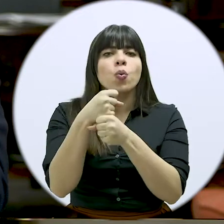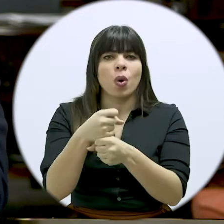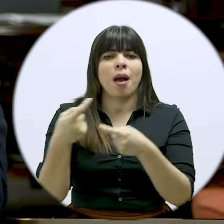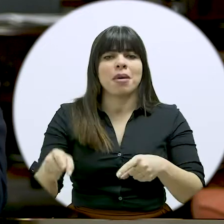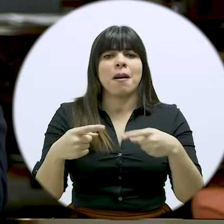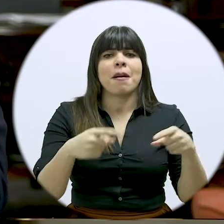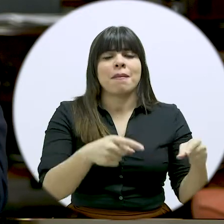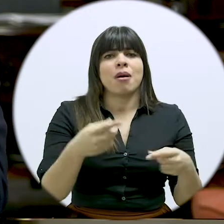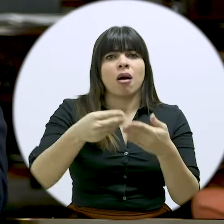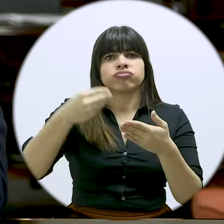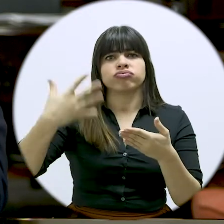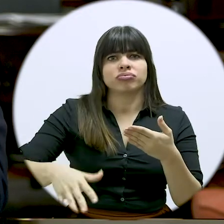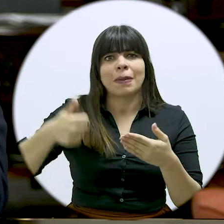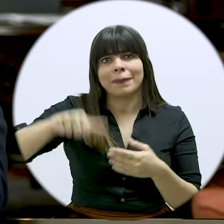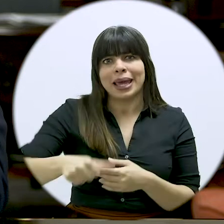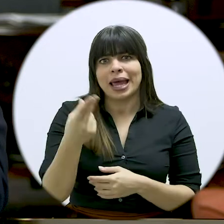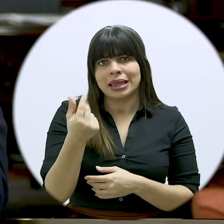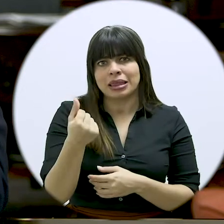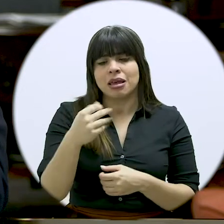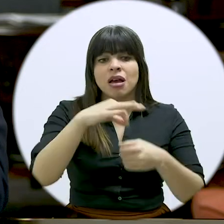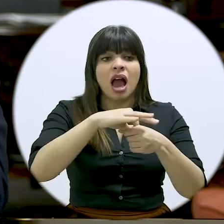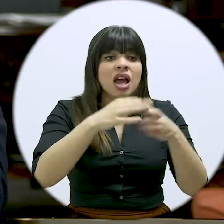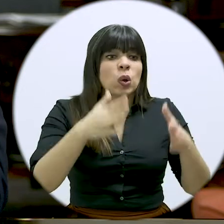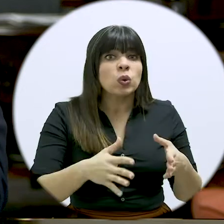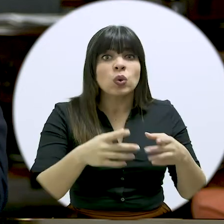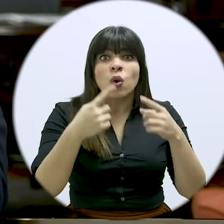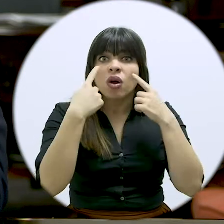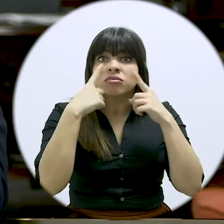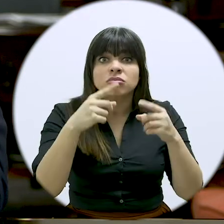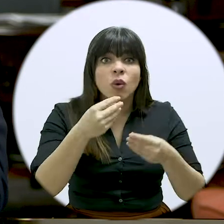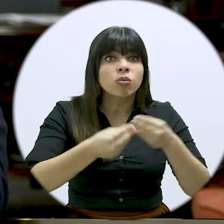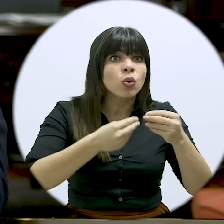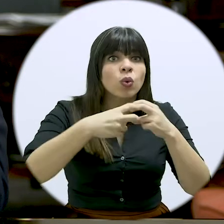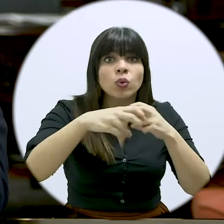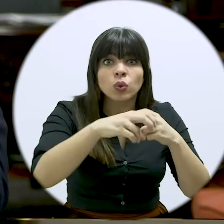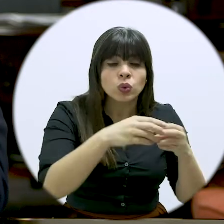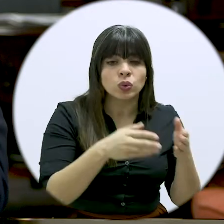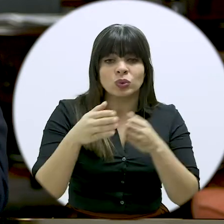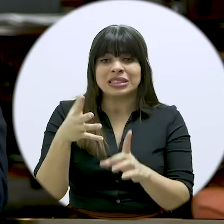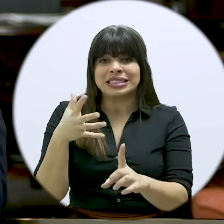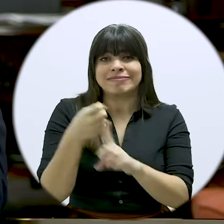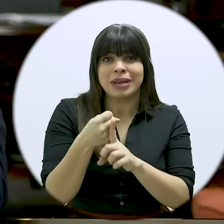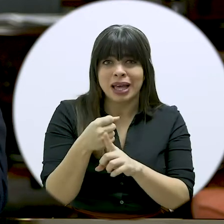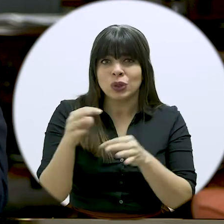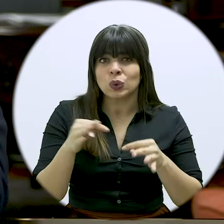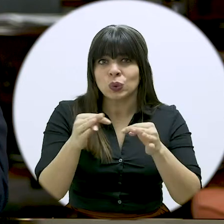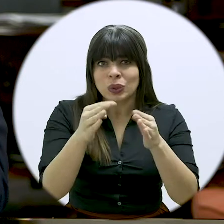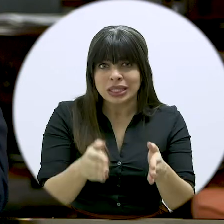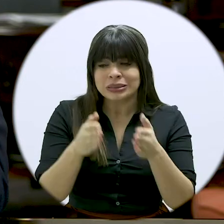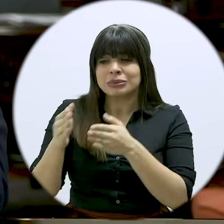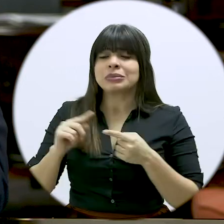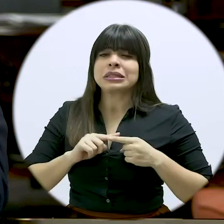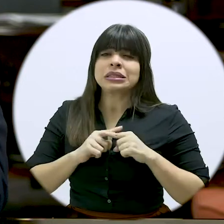claro que la huelga está provocando pérdidas cuantiosas. Desde agricultores que no pueden transportar sus productos, el golpe al